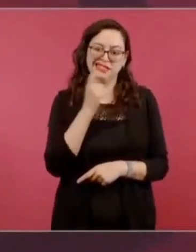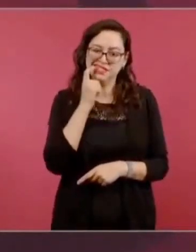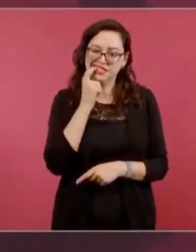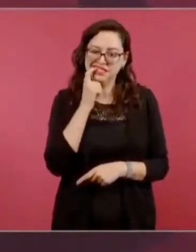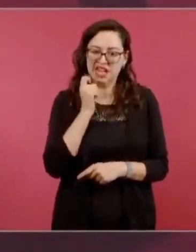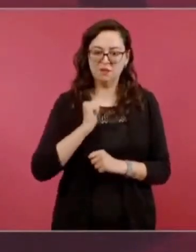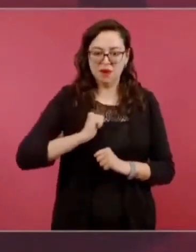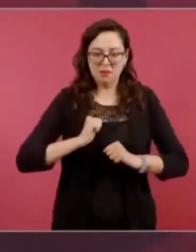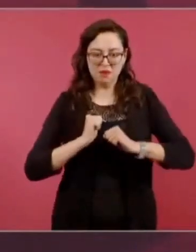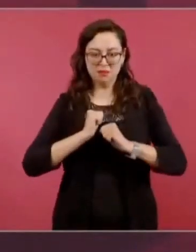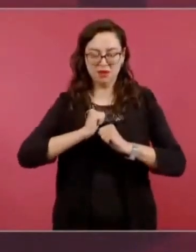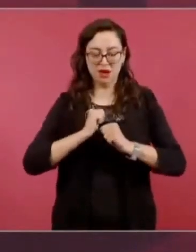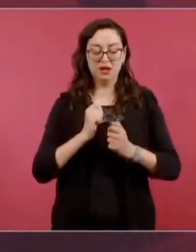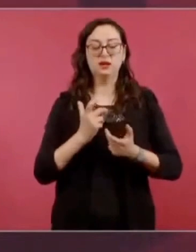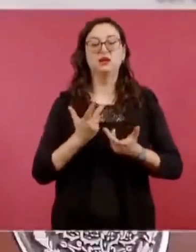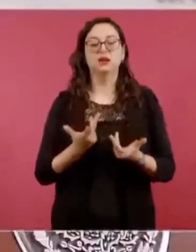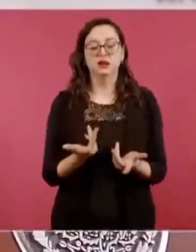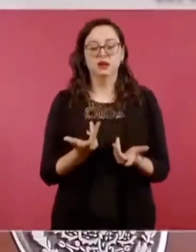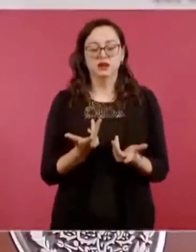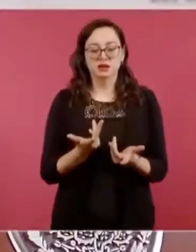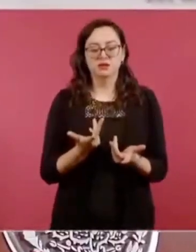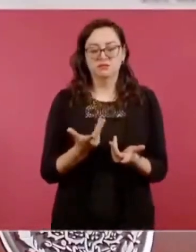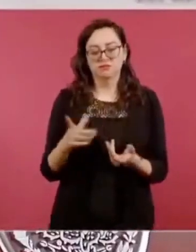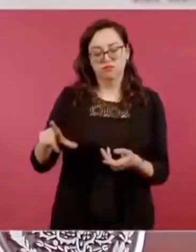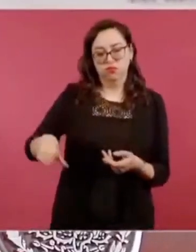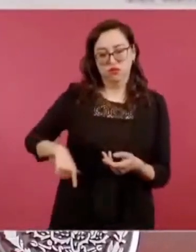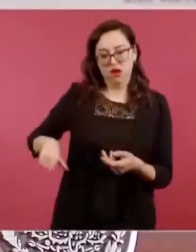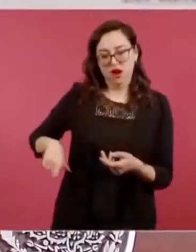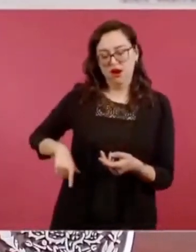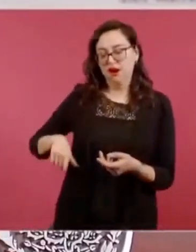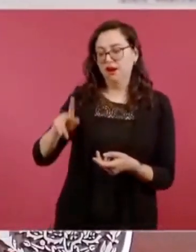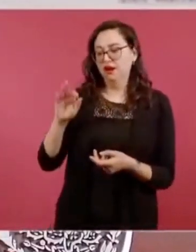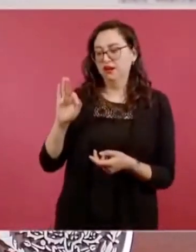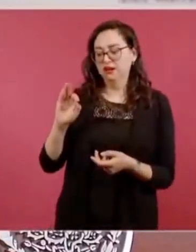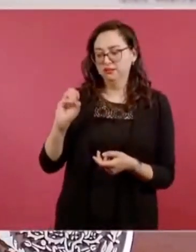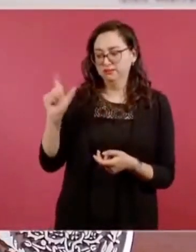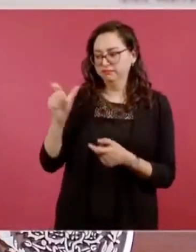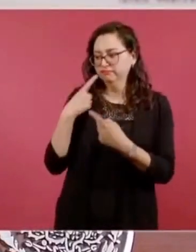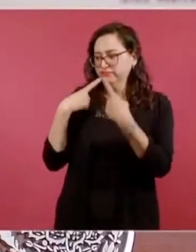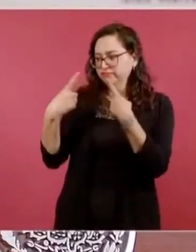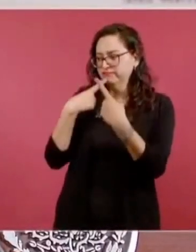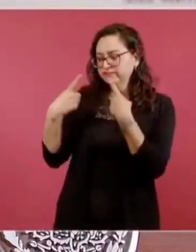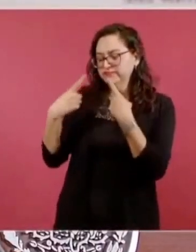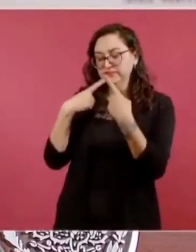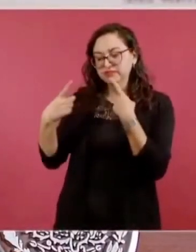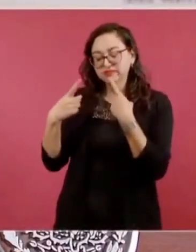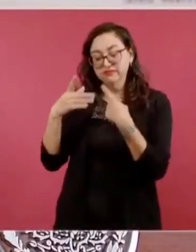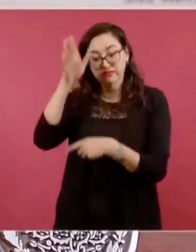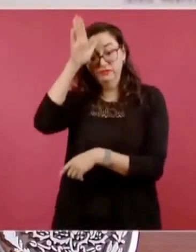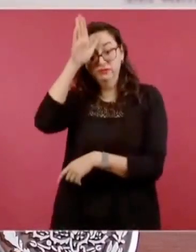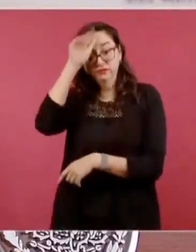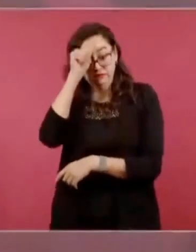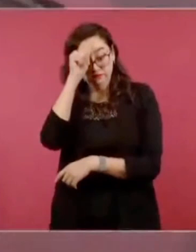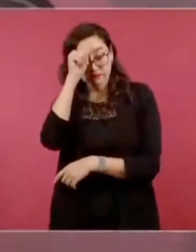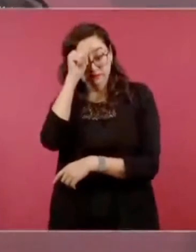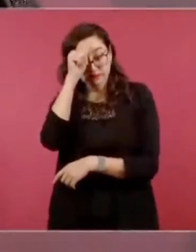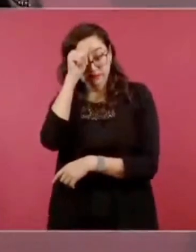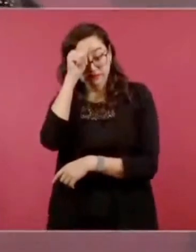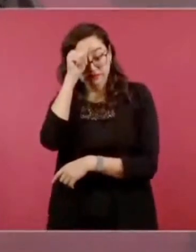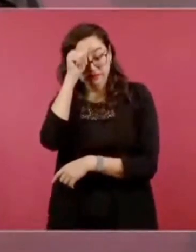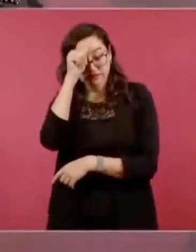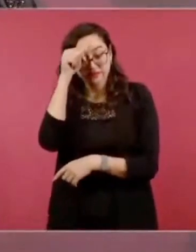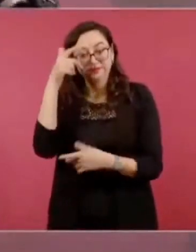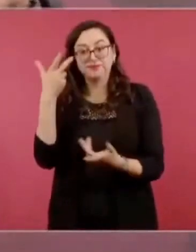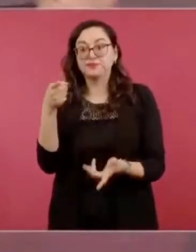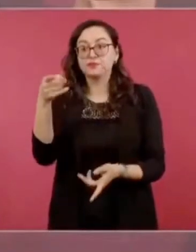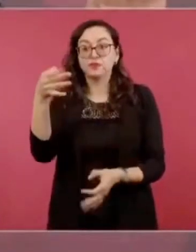logró un acuerdo antes de